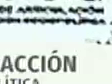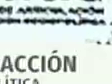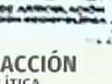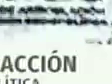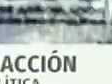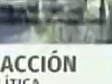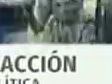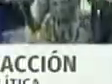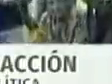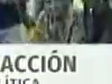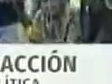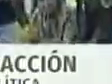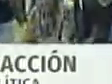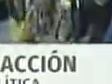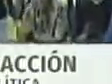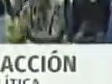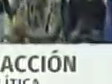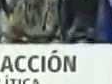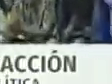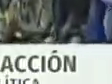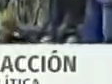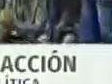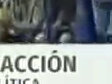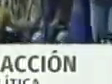espacio del pueblo que ha sido